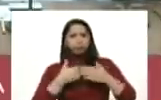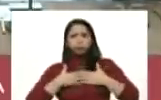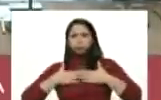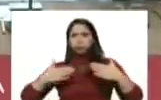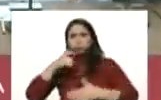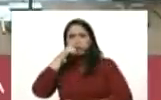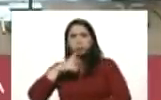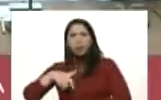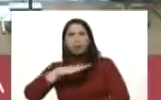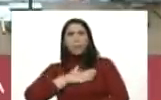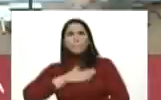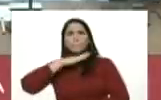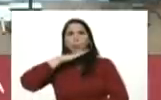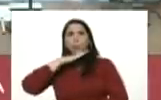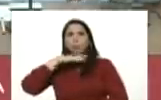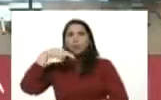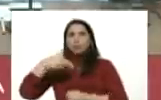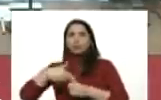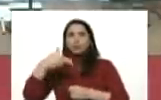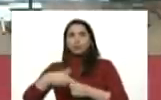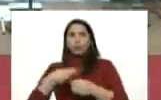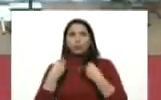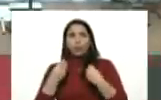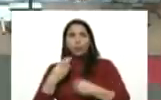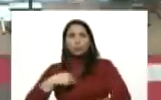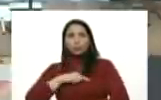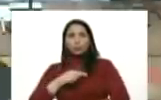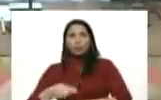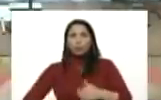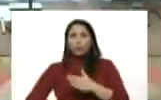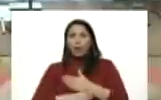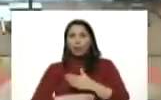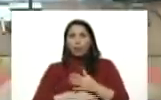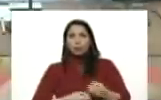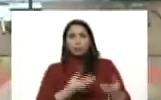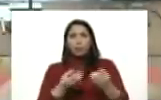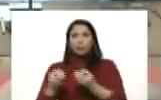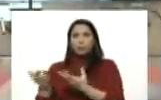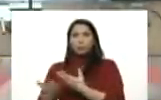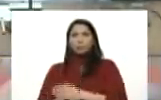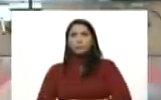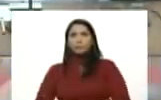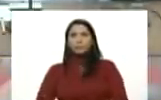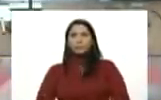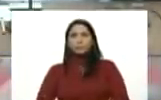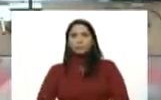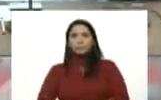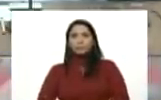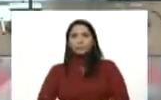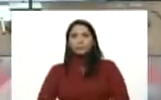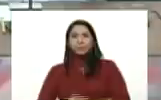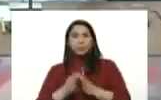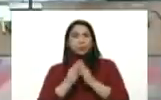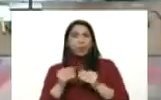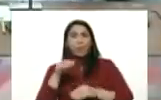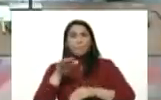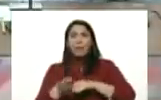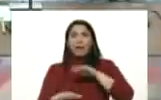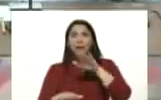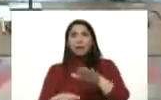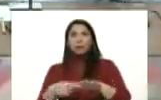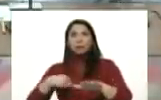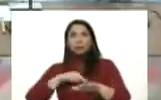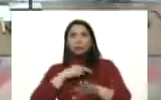pueblo su abastecimiento de gasolina como se lo vamos a garantizar se lo vamos a garantizar todos estos pasos los hicimos